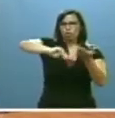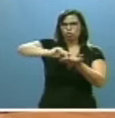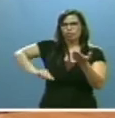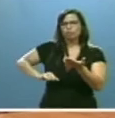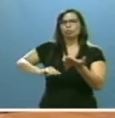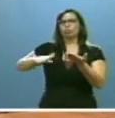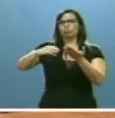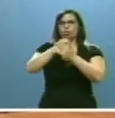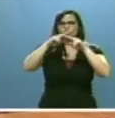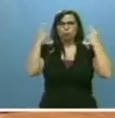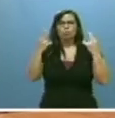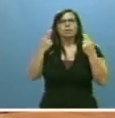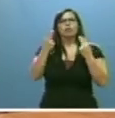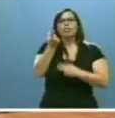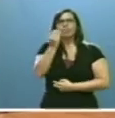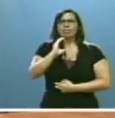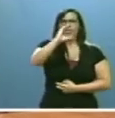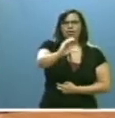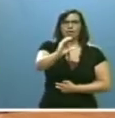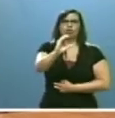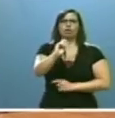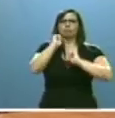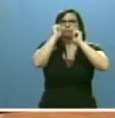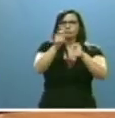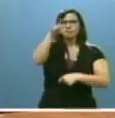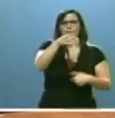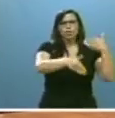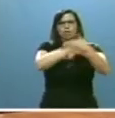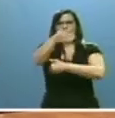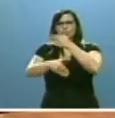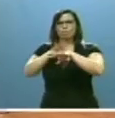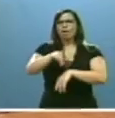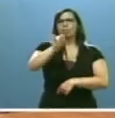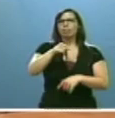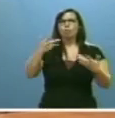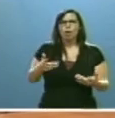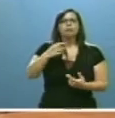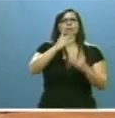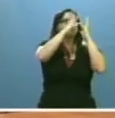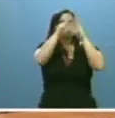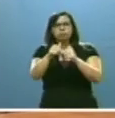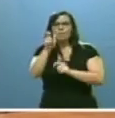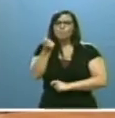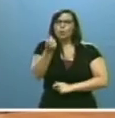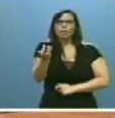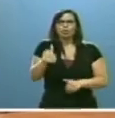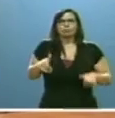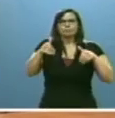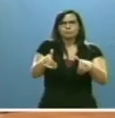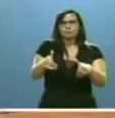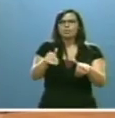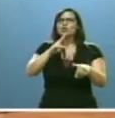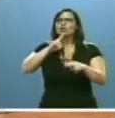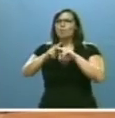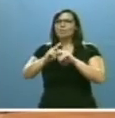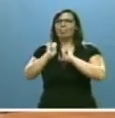importes de licitación y adjudicación, procedimiento utilizado, número de licitadores, identidad del adjudicatario, etcétera,